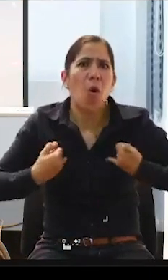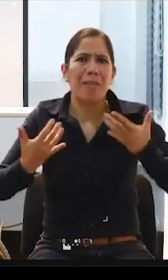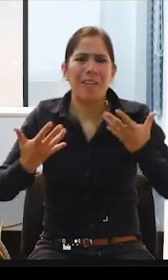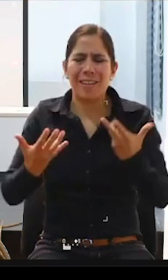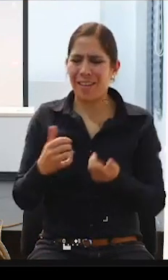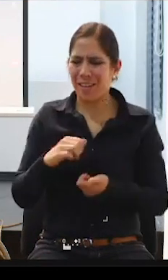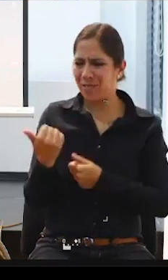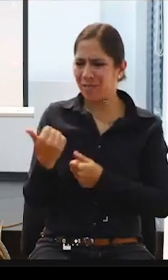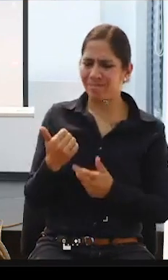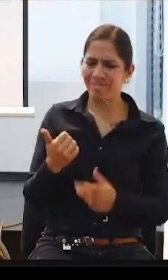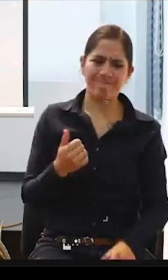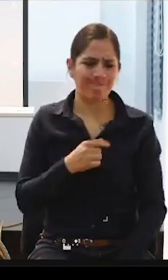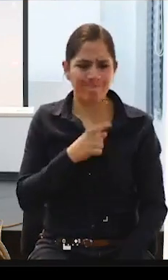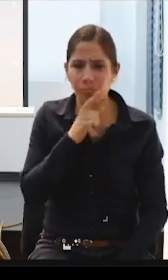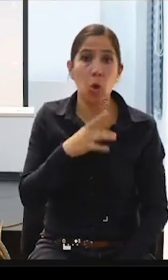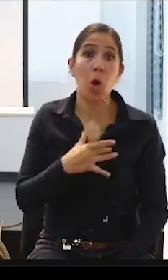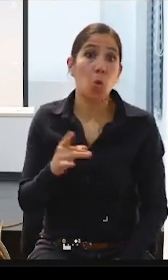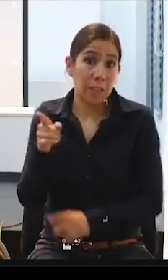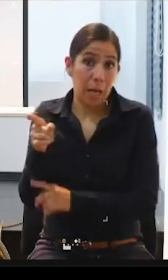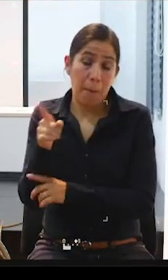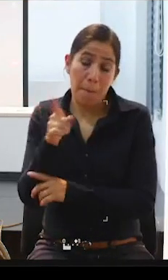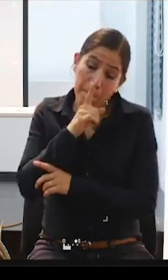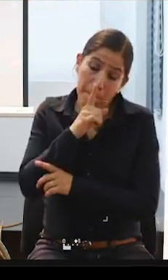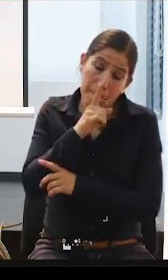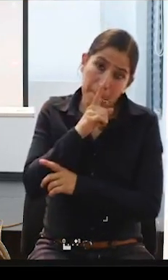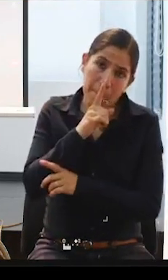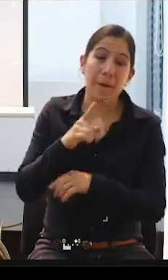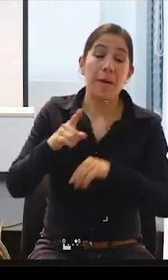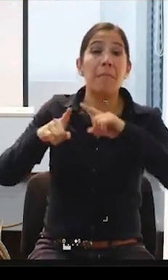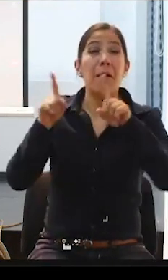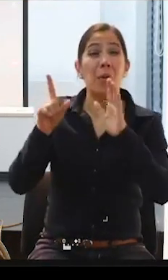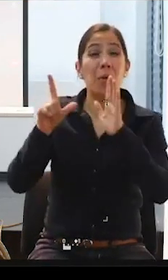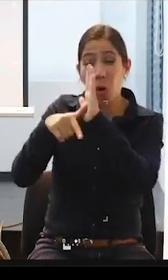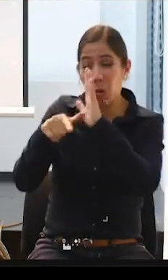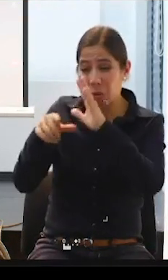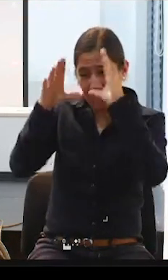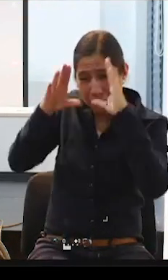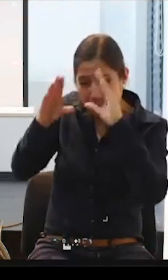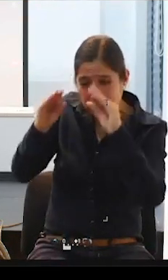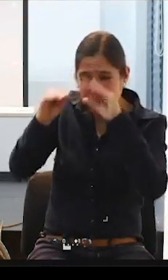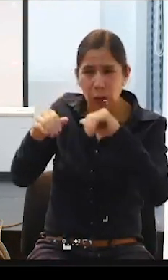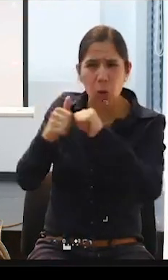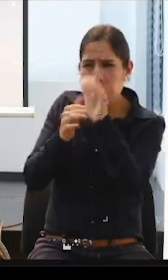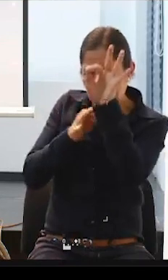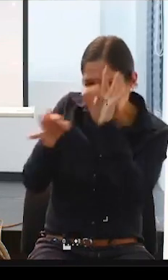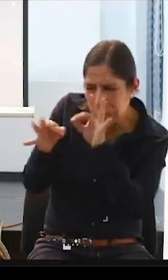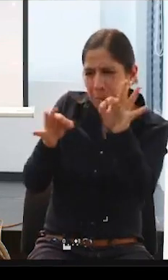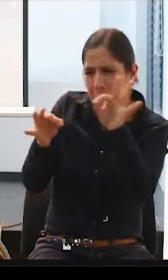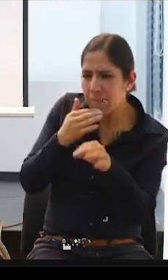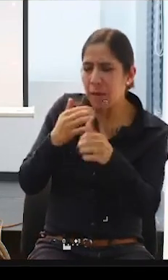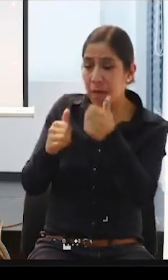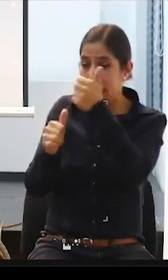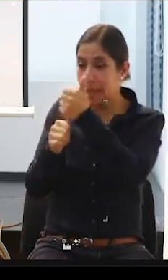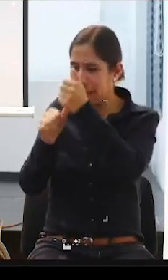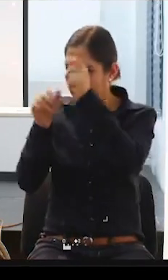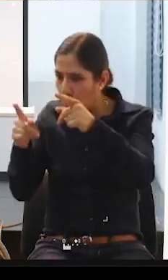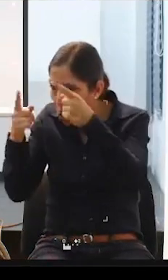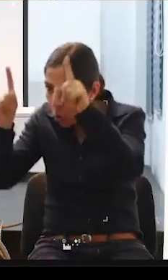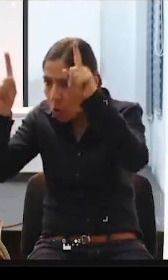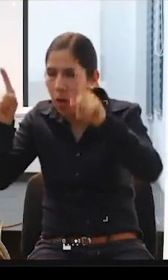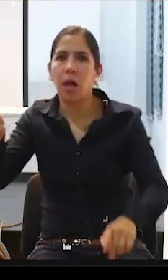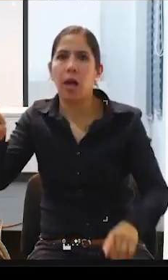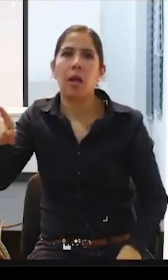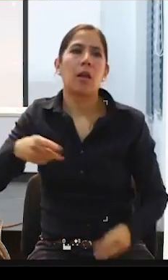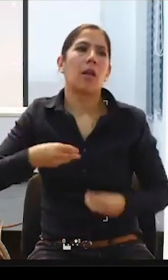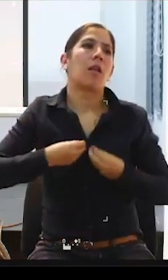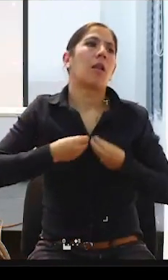Y cuando él ya tuvo acceso a la educación aumentativa, alternativa y a través de la asistencia personal, él ya pudo